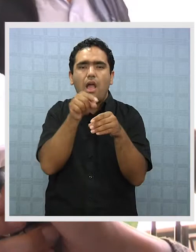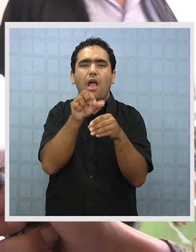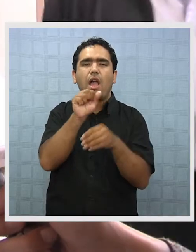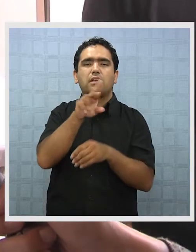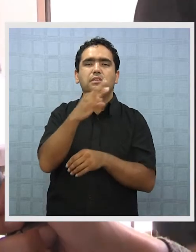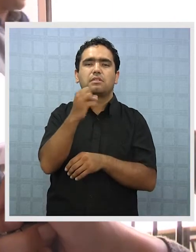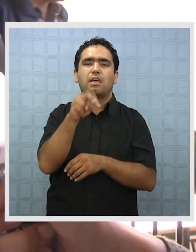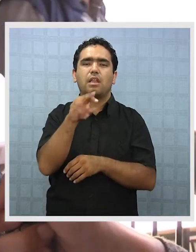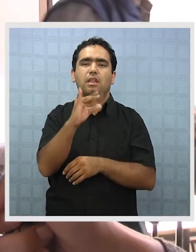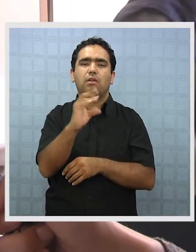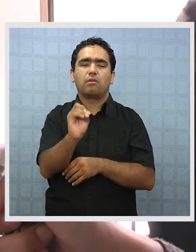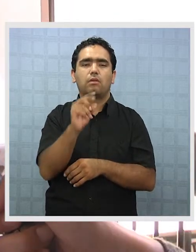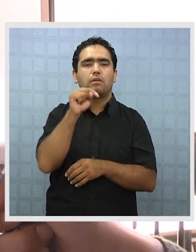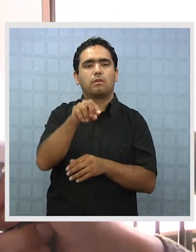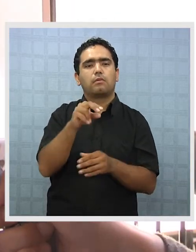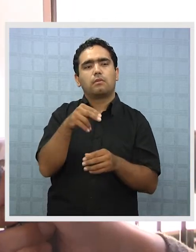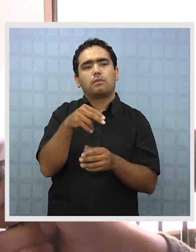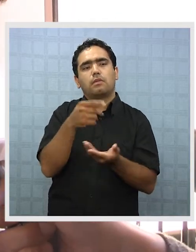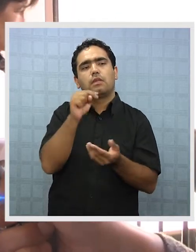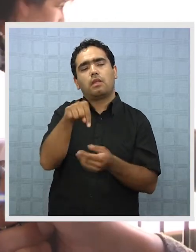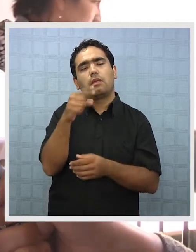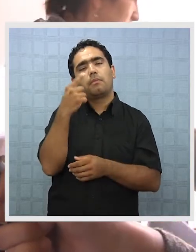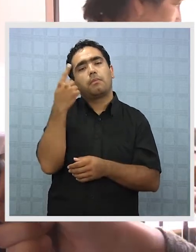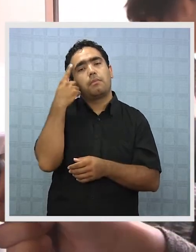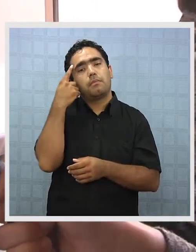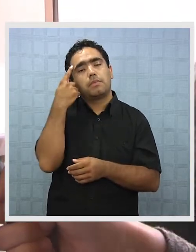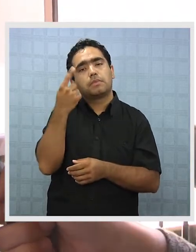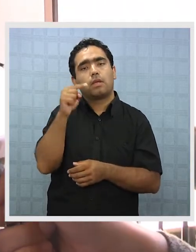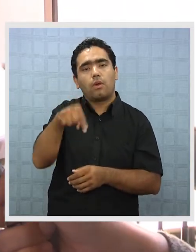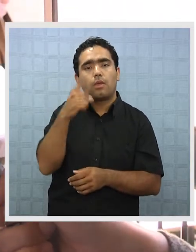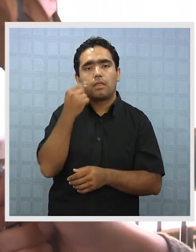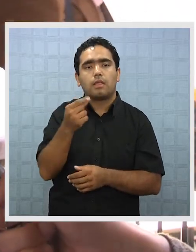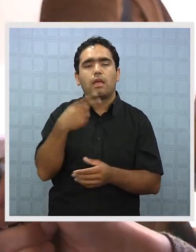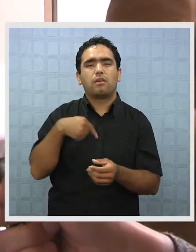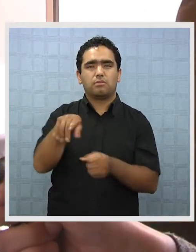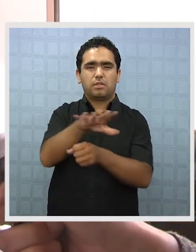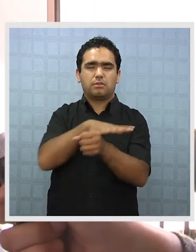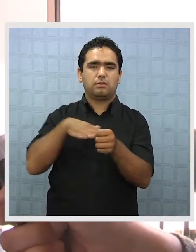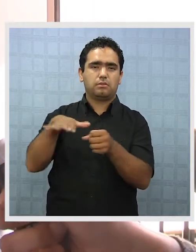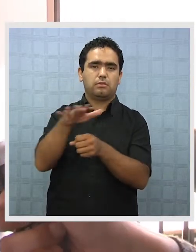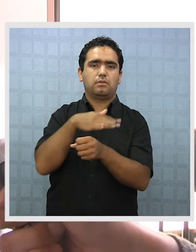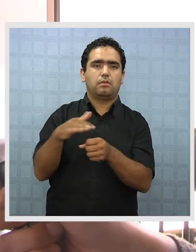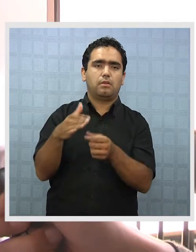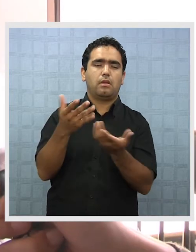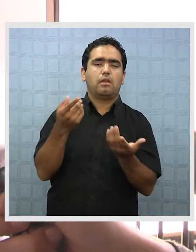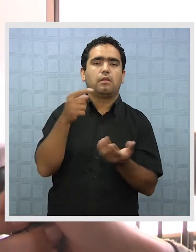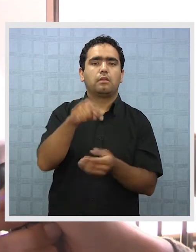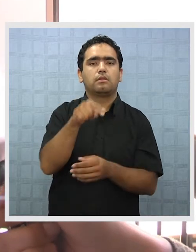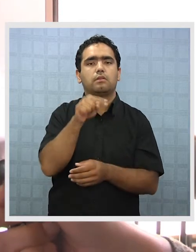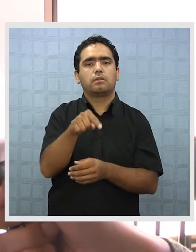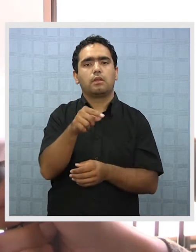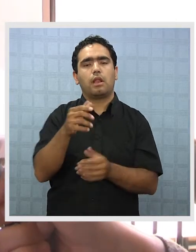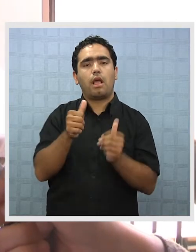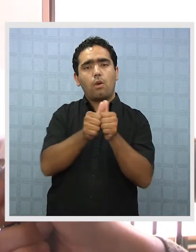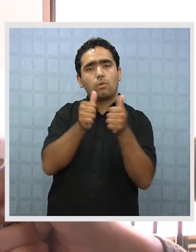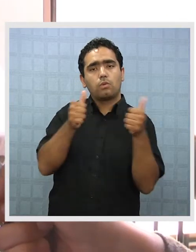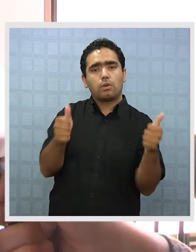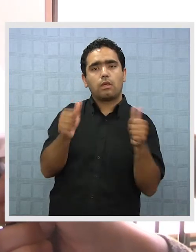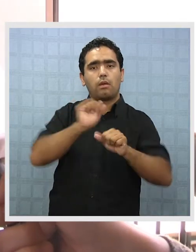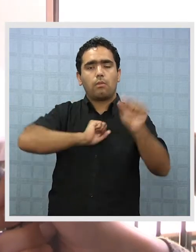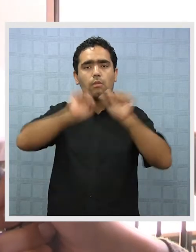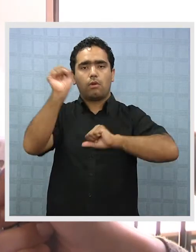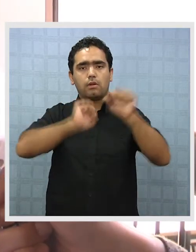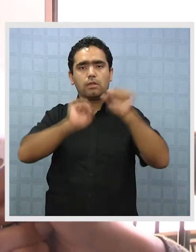población y creemos que hoy día se llegó a una situación en la cual era inevitable que la autoridad de política tenía que